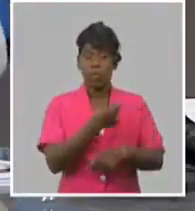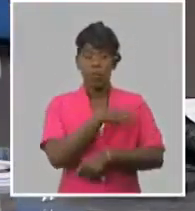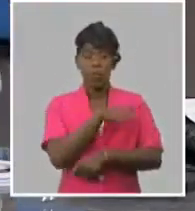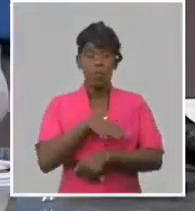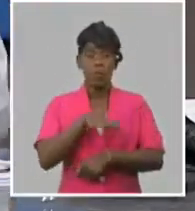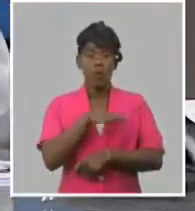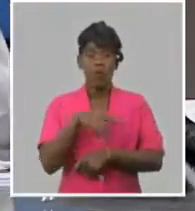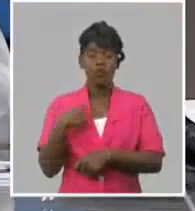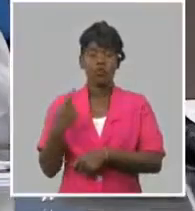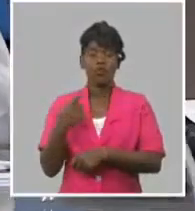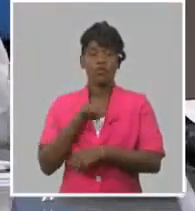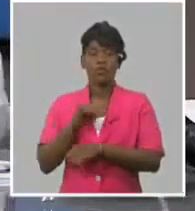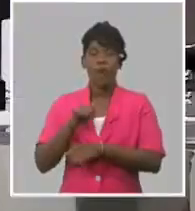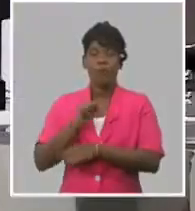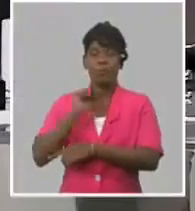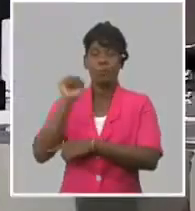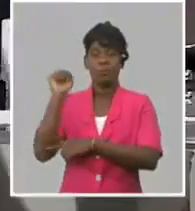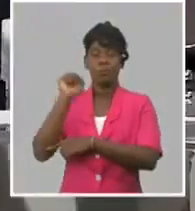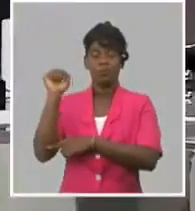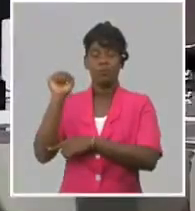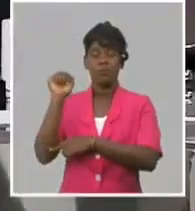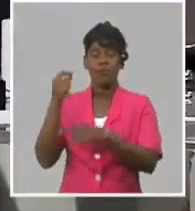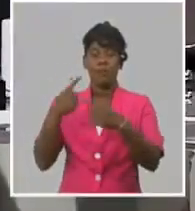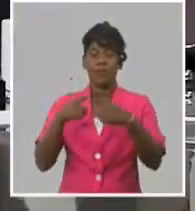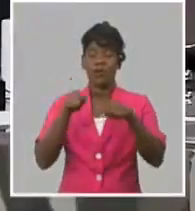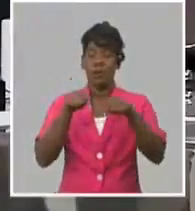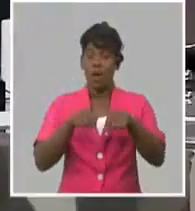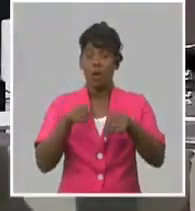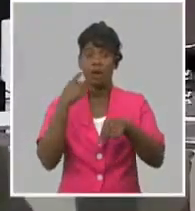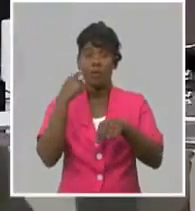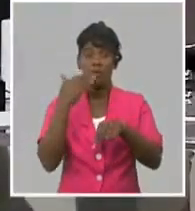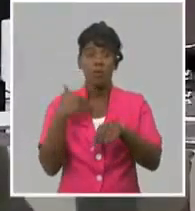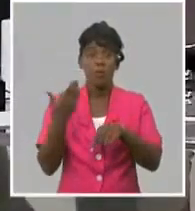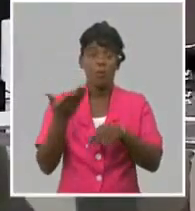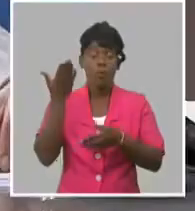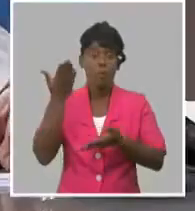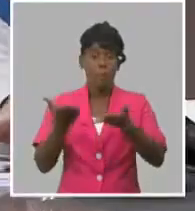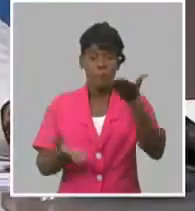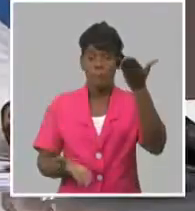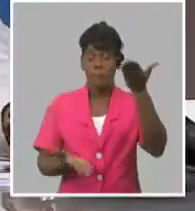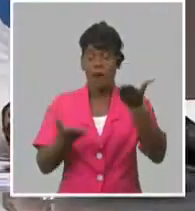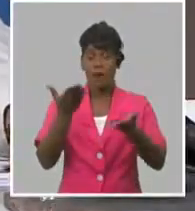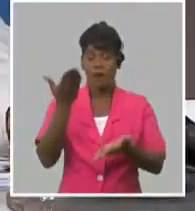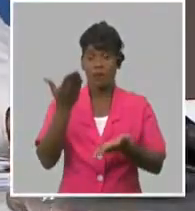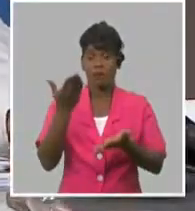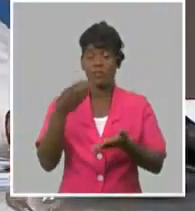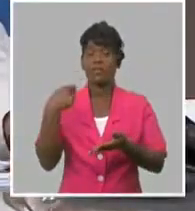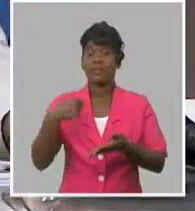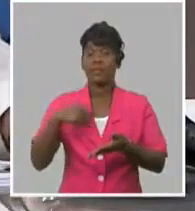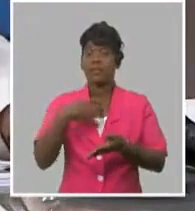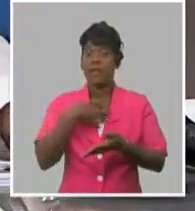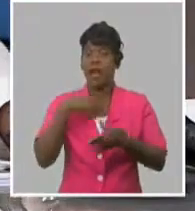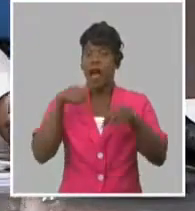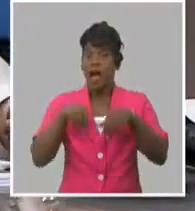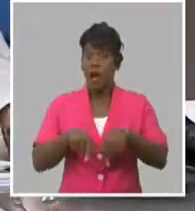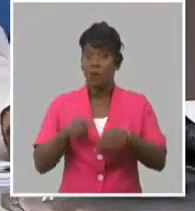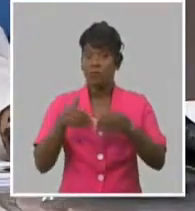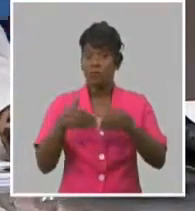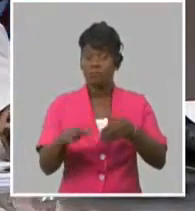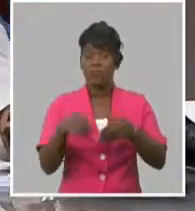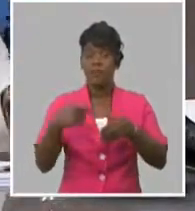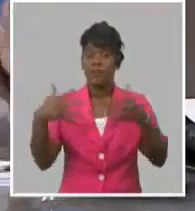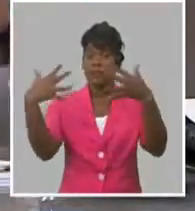gastos, más grandes son las utilidades de las empresas. Entonces, no están correlacionadas con el mercado mundial,